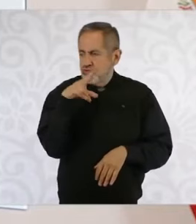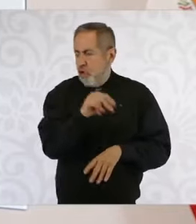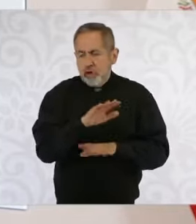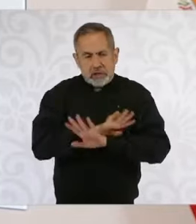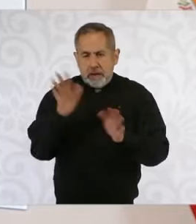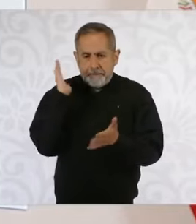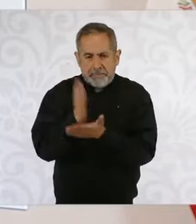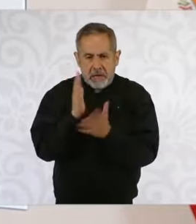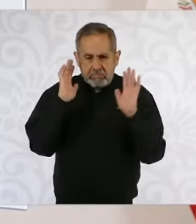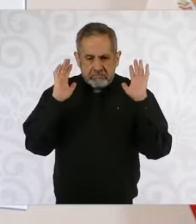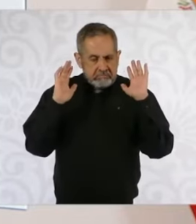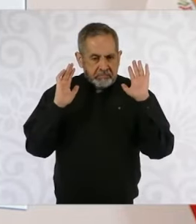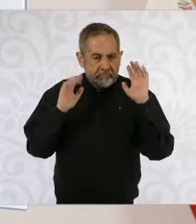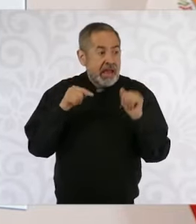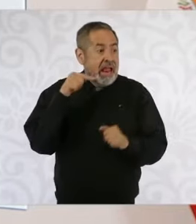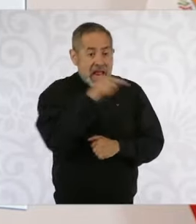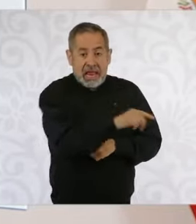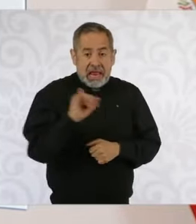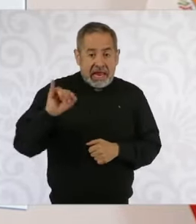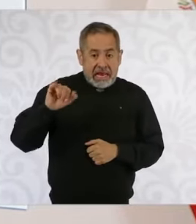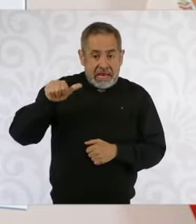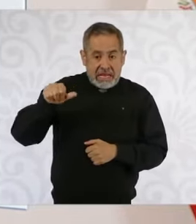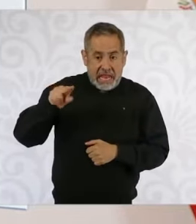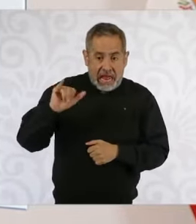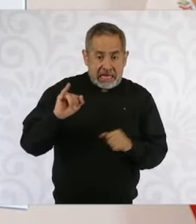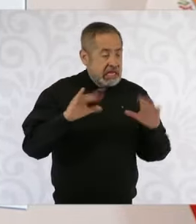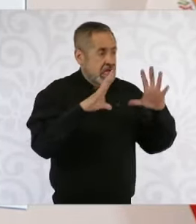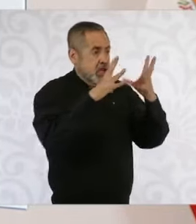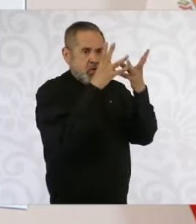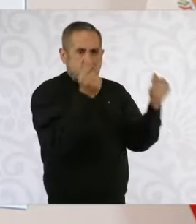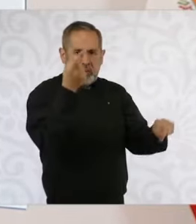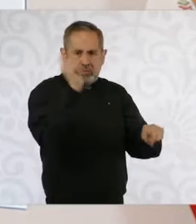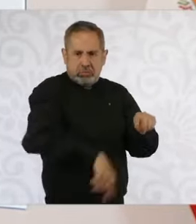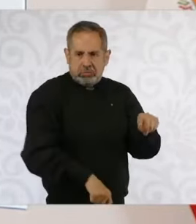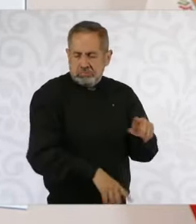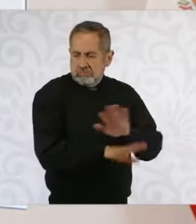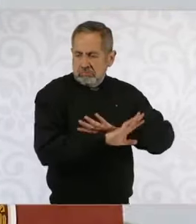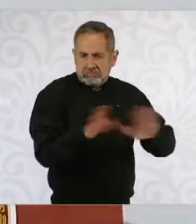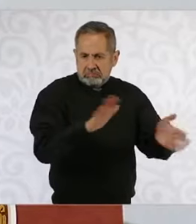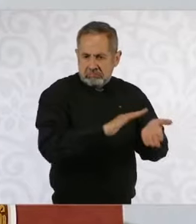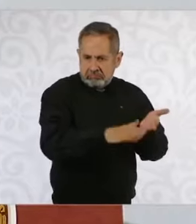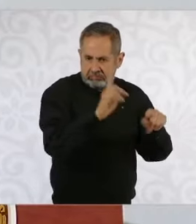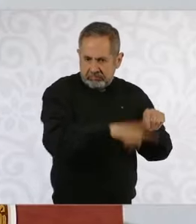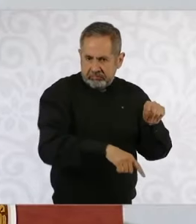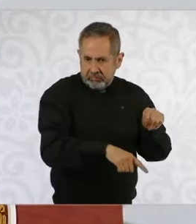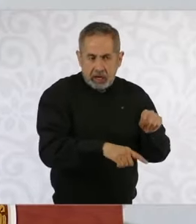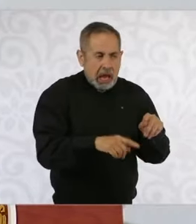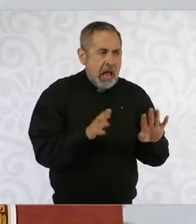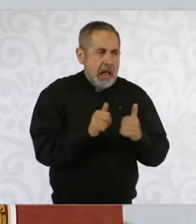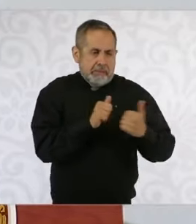Entonces, la desaparición del INAI como organismo autónomo